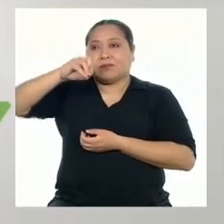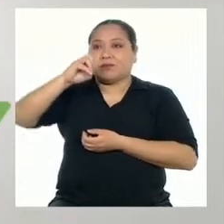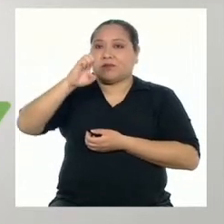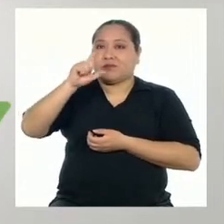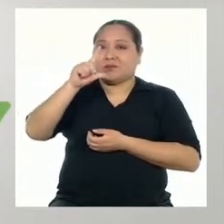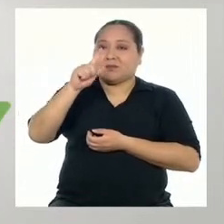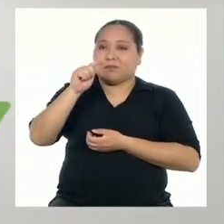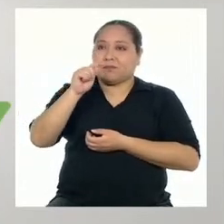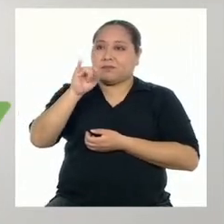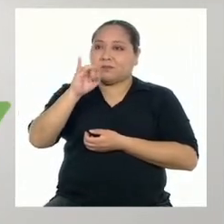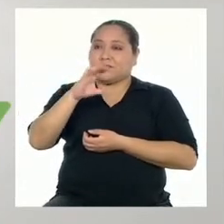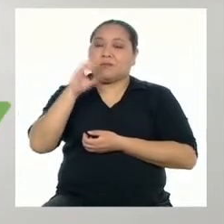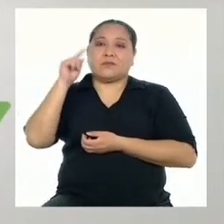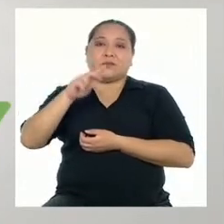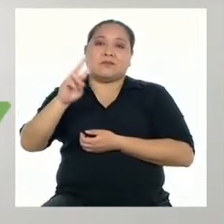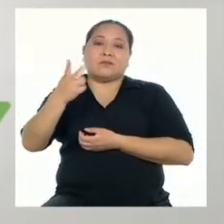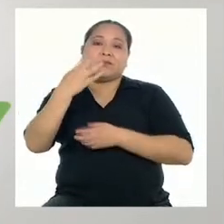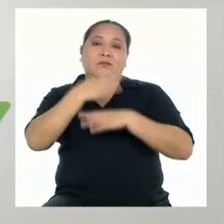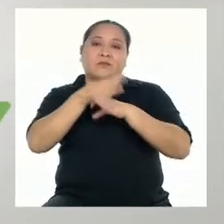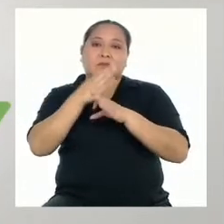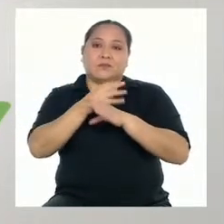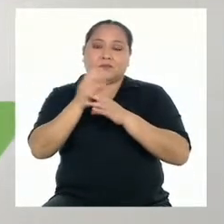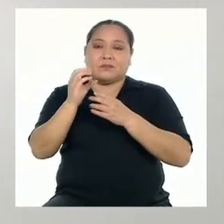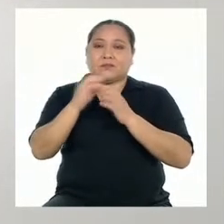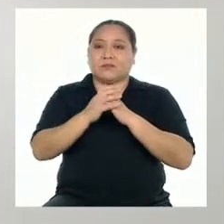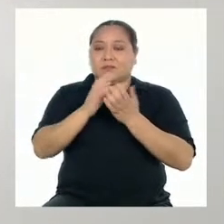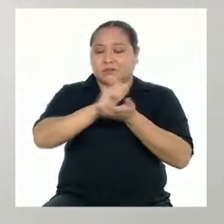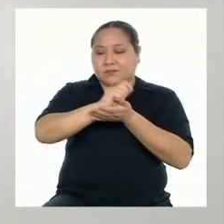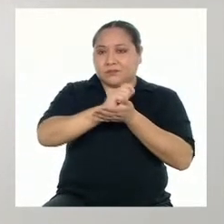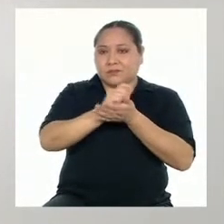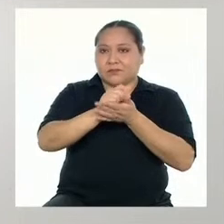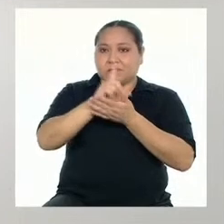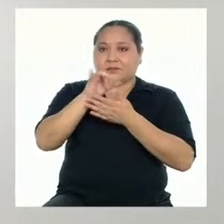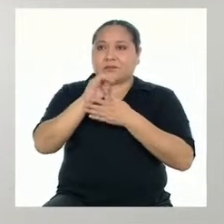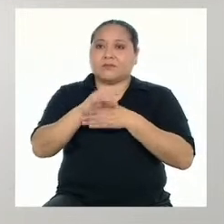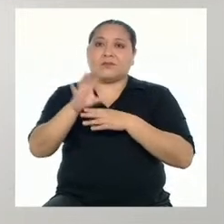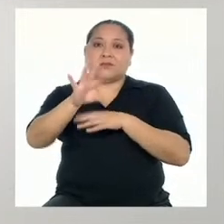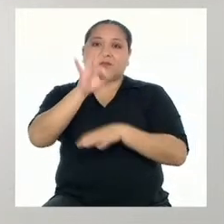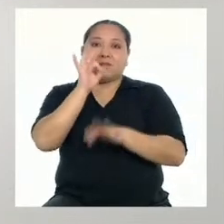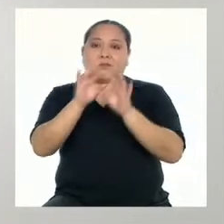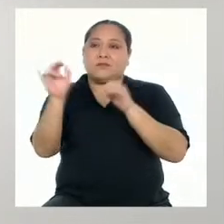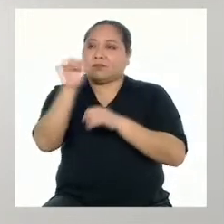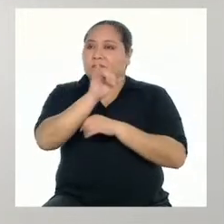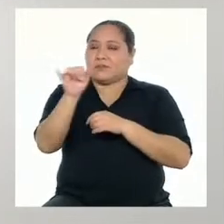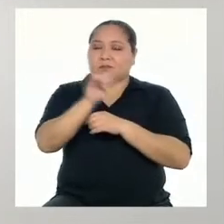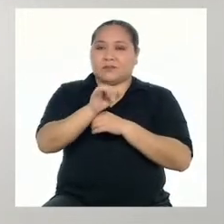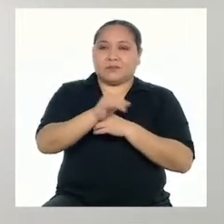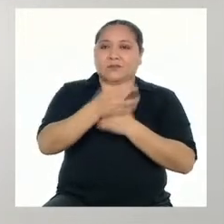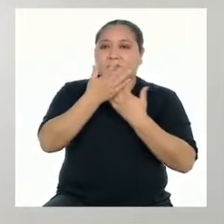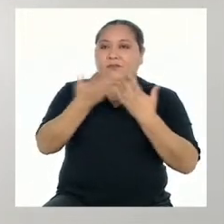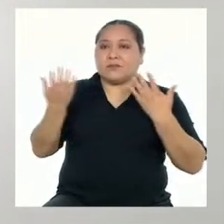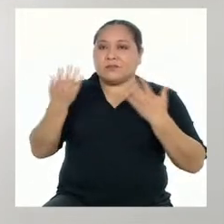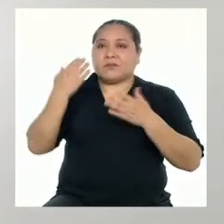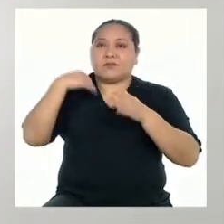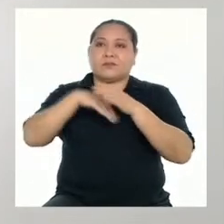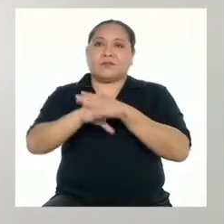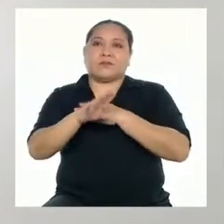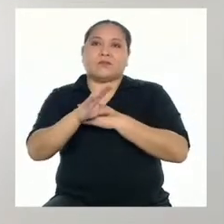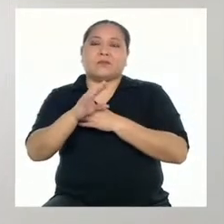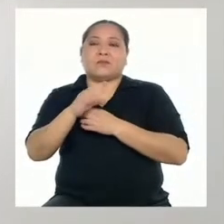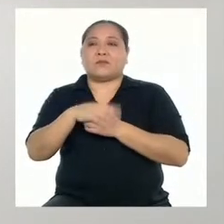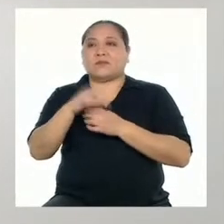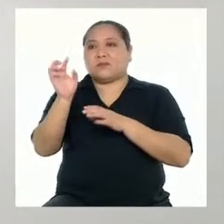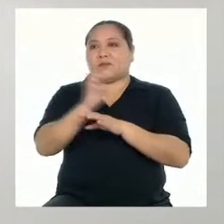tipo de obras líricas que existen. En ellas se pueden encontrar los mismos elementos que en el poema. Hablante